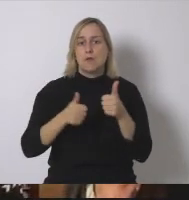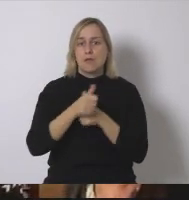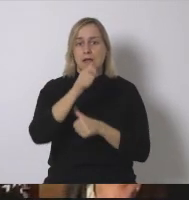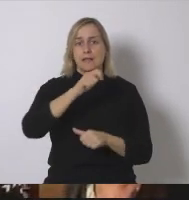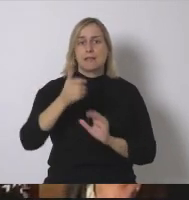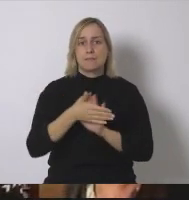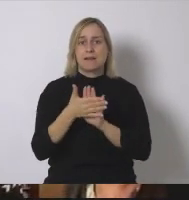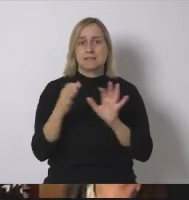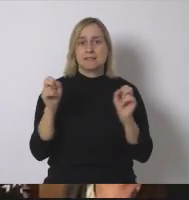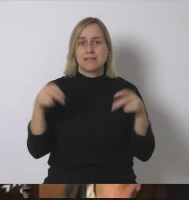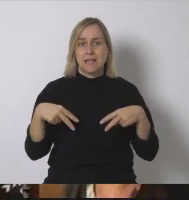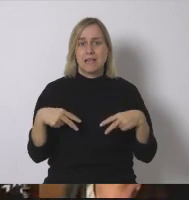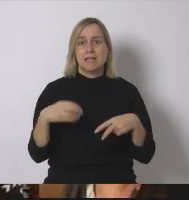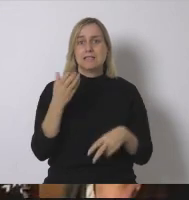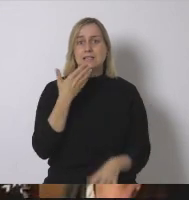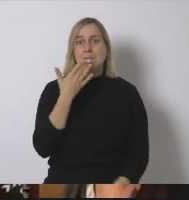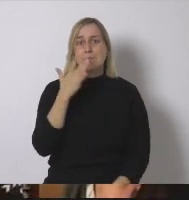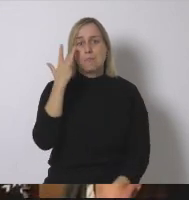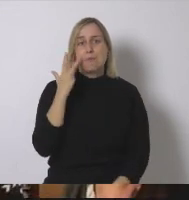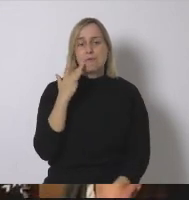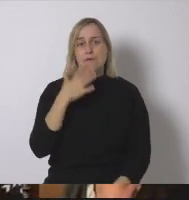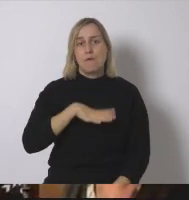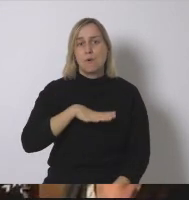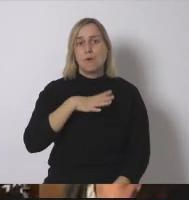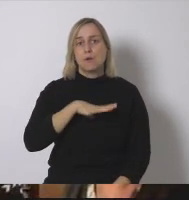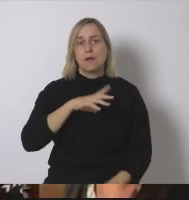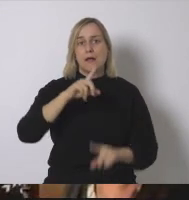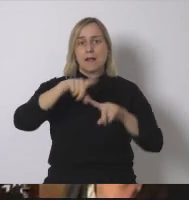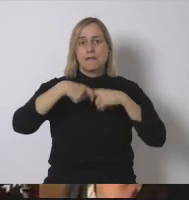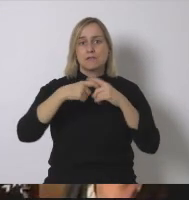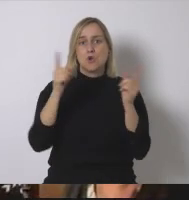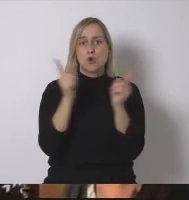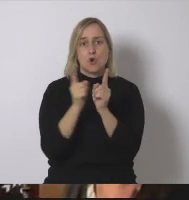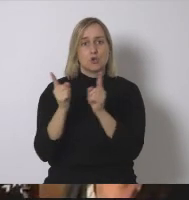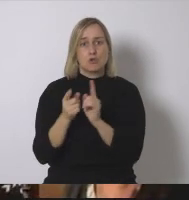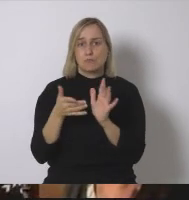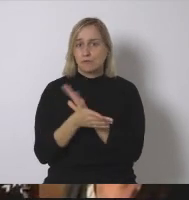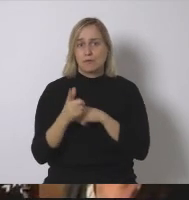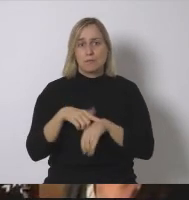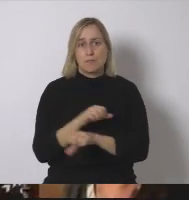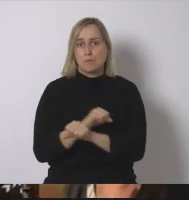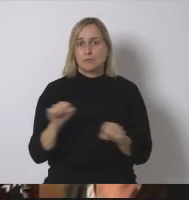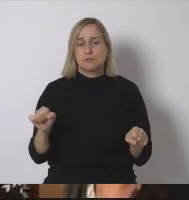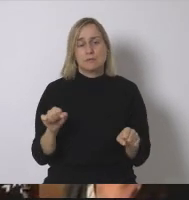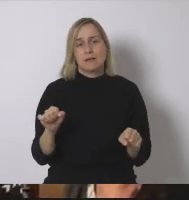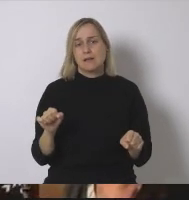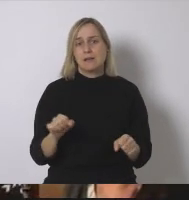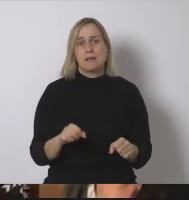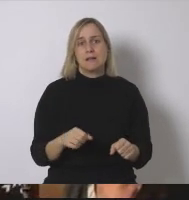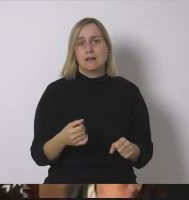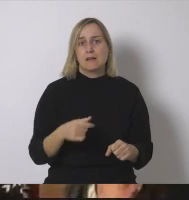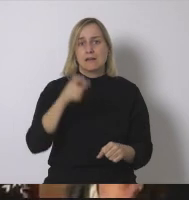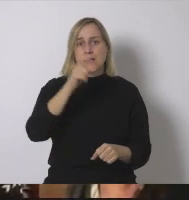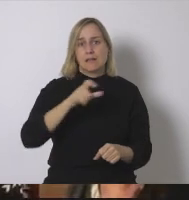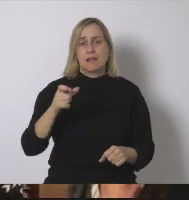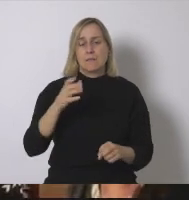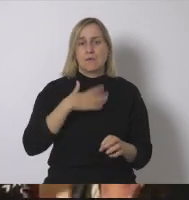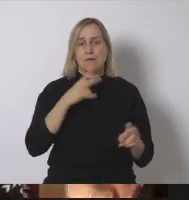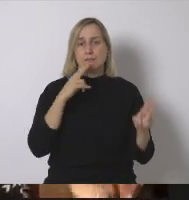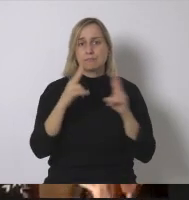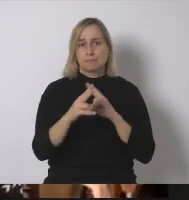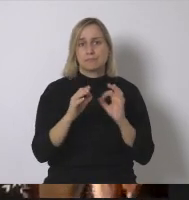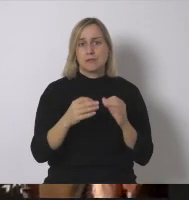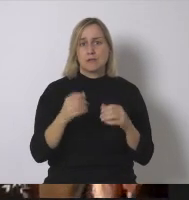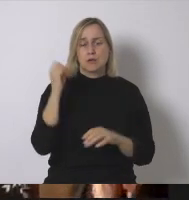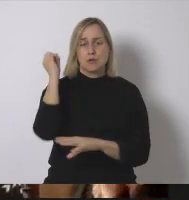todos los turnos de palabra priorizaremos a los que no han hablado pero sobre todo os pedimos reflexiones muy